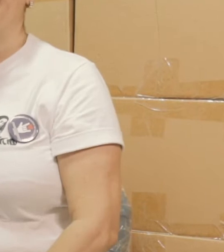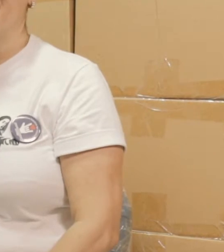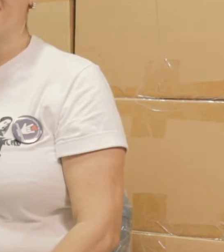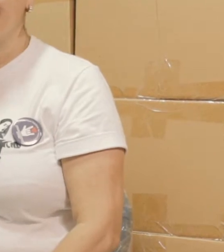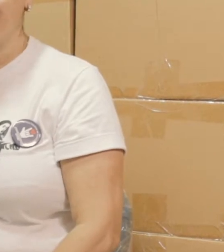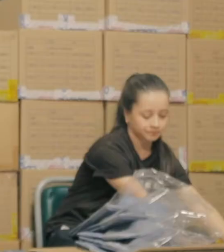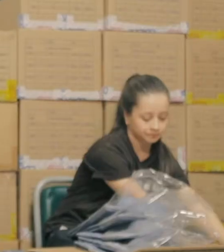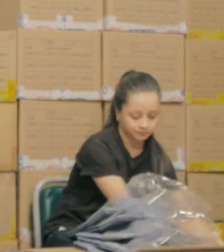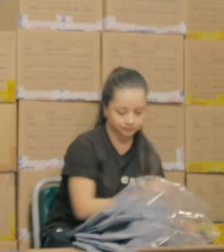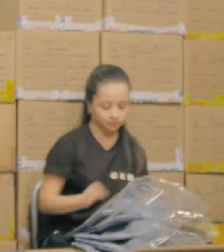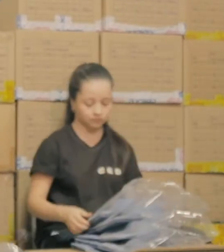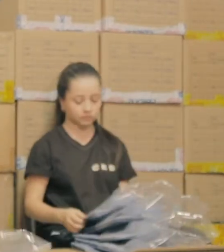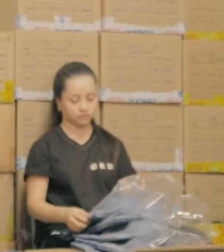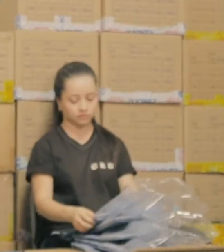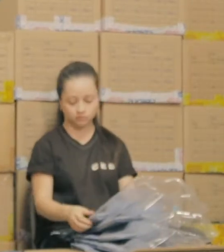muchas gracias.